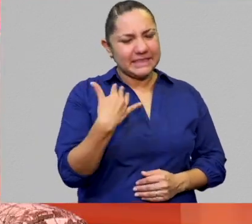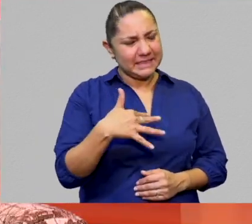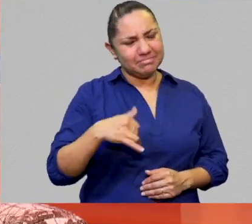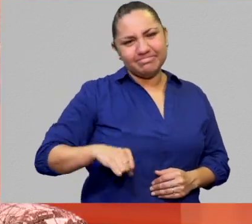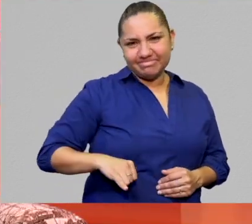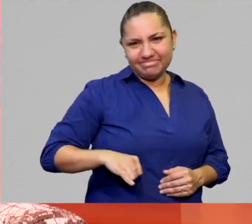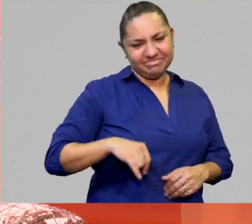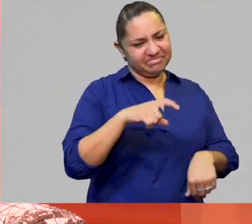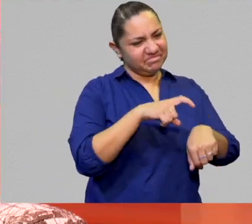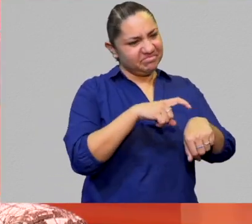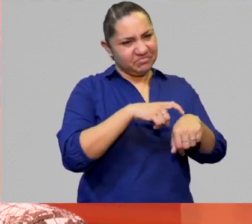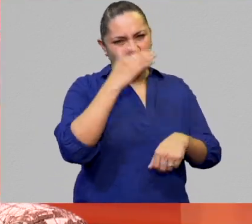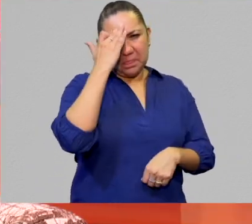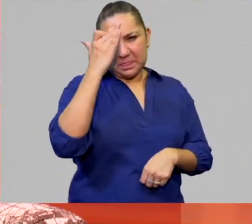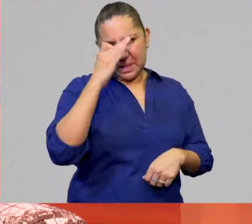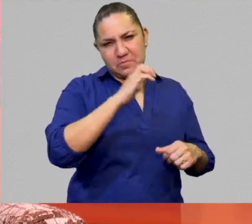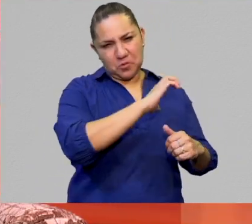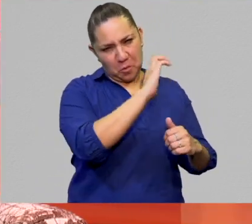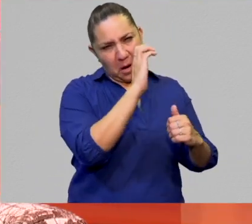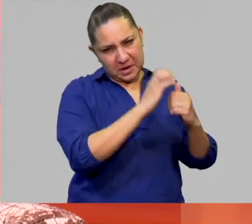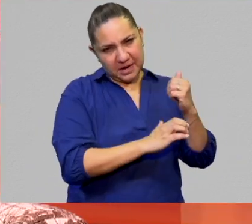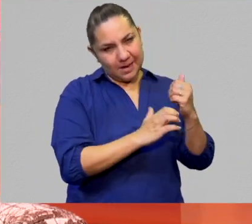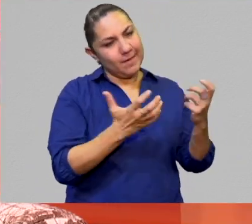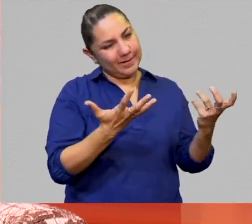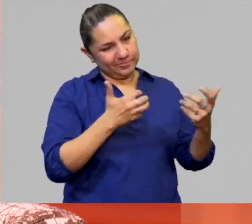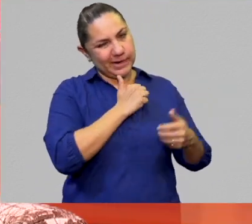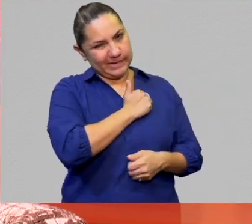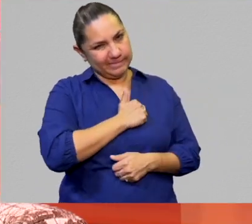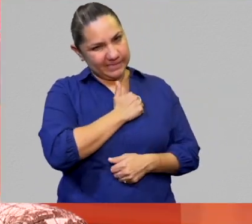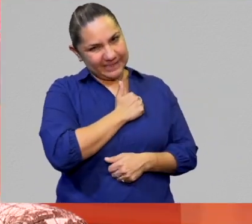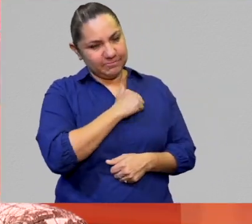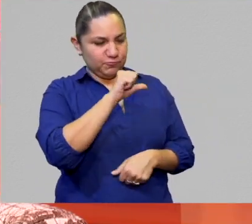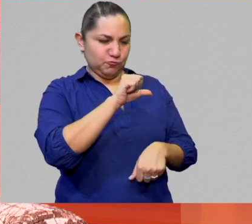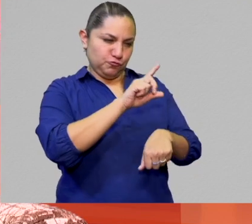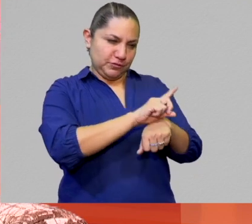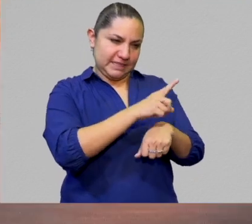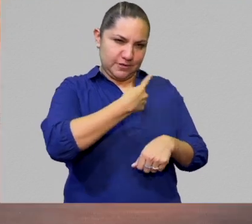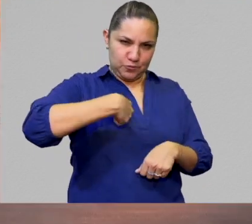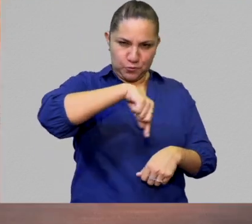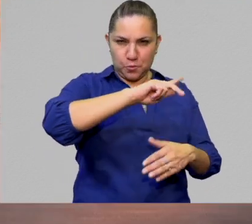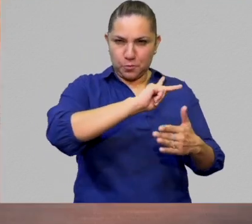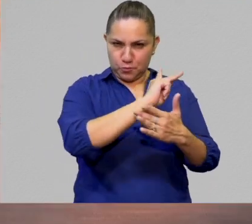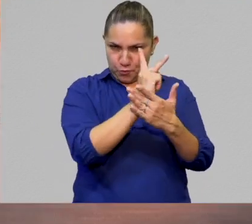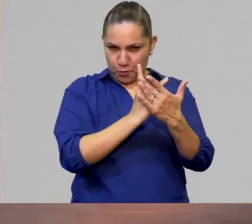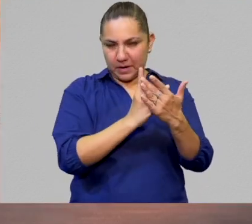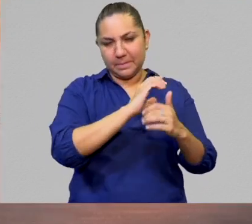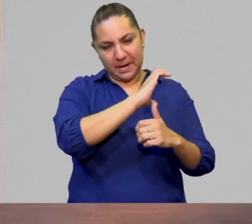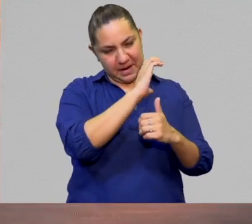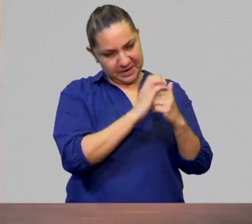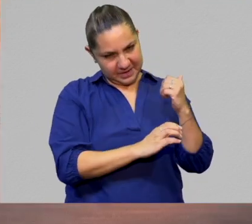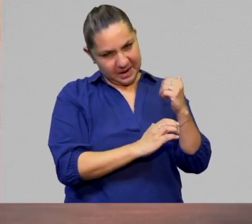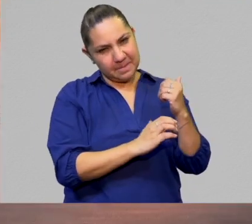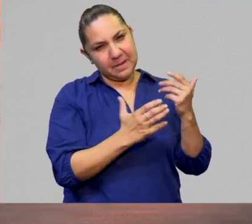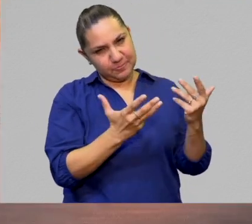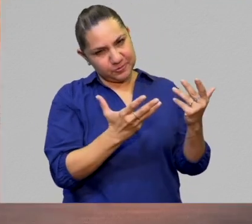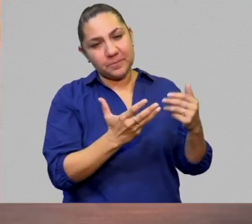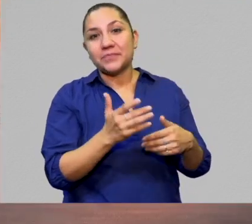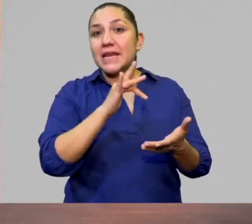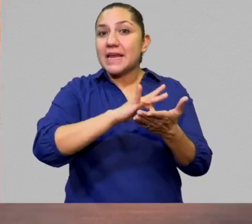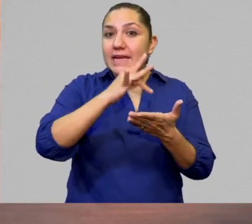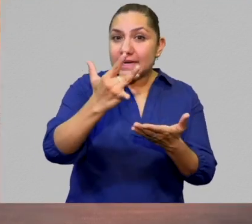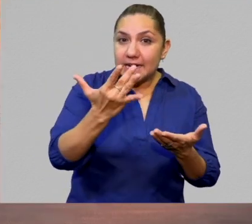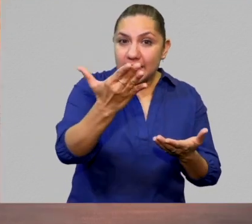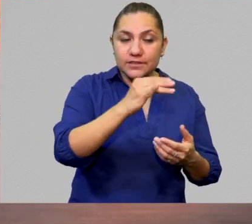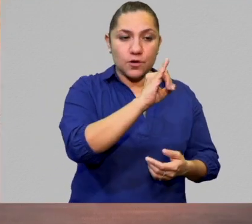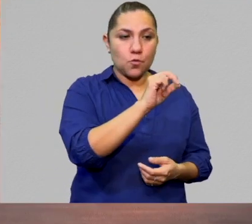tiempo nos gana y vamos a tener que dar por terminada esta sesión y les agradezco